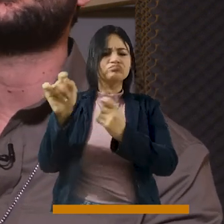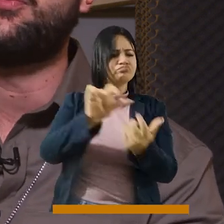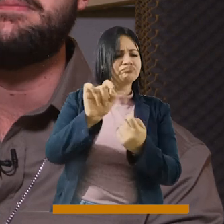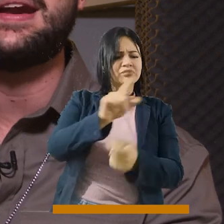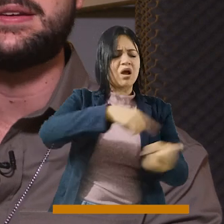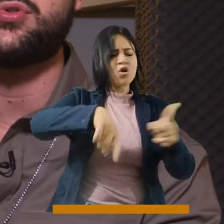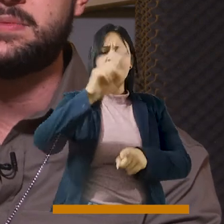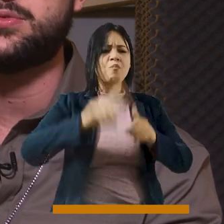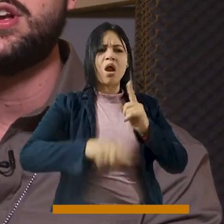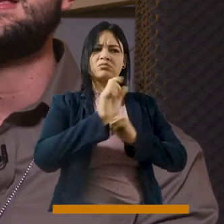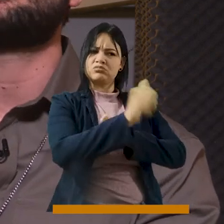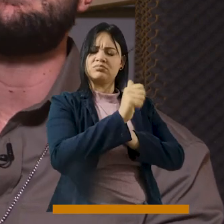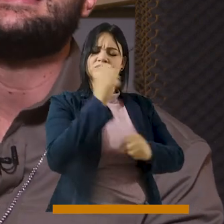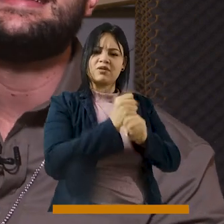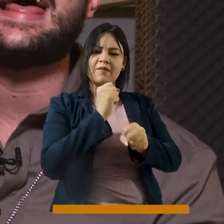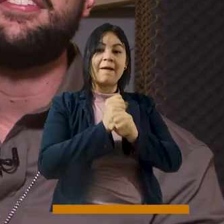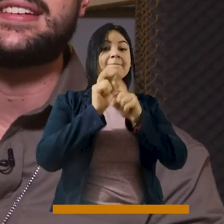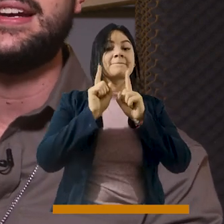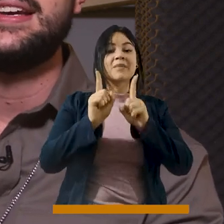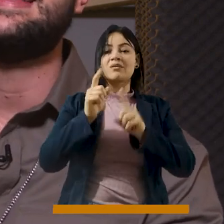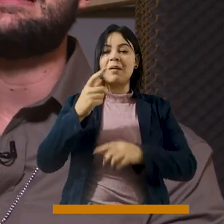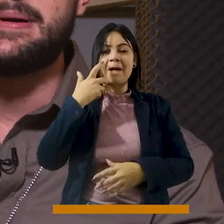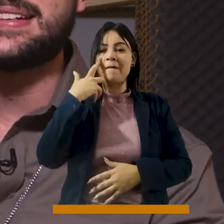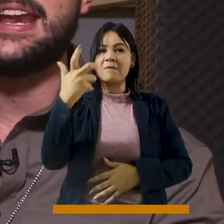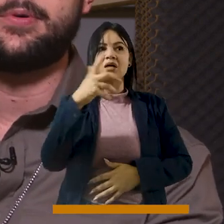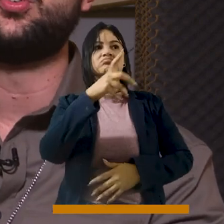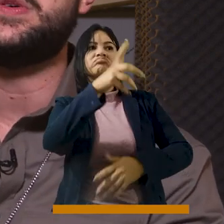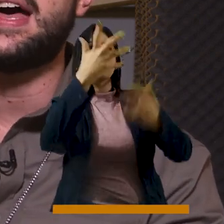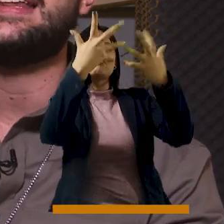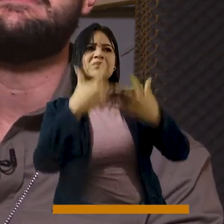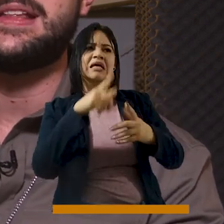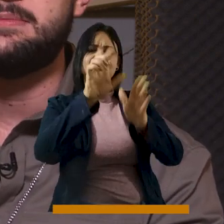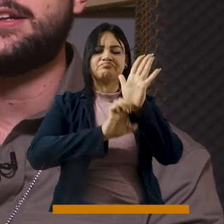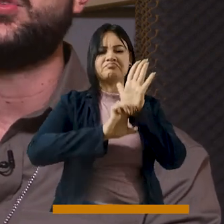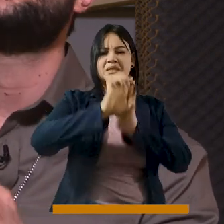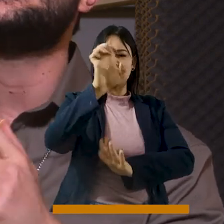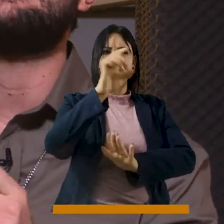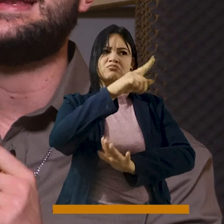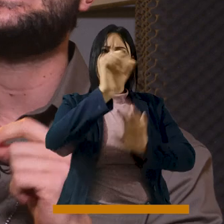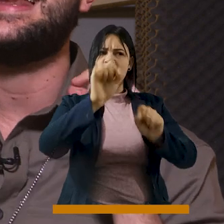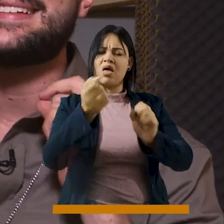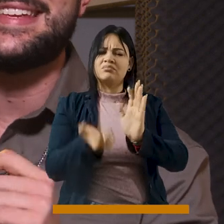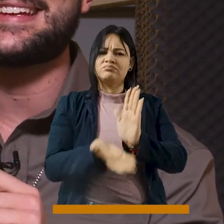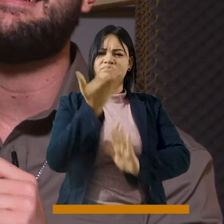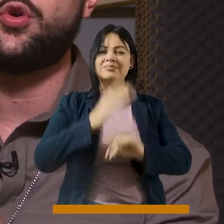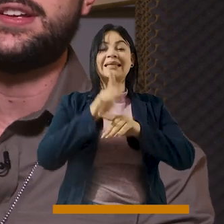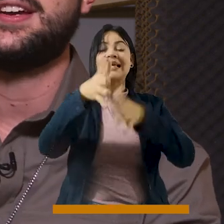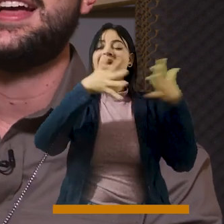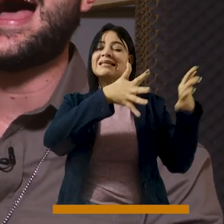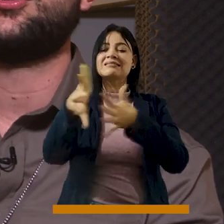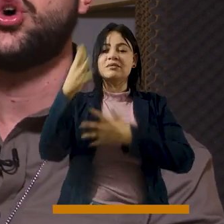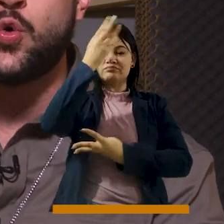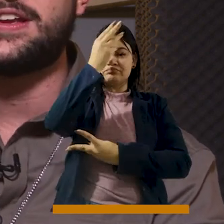favorecidos, que no pueden valerse por sí mismos, pero también desde la defensa de la empresa, de la productividad, del emprendimiento y también desde la enseñanza de